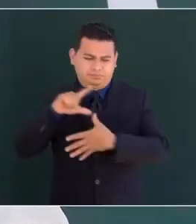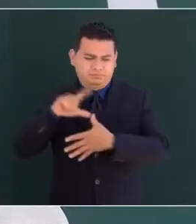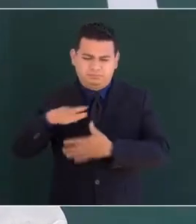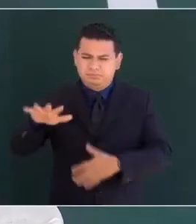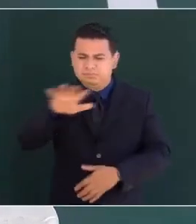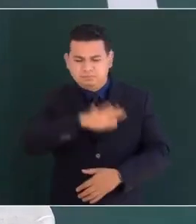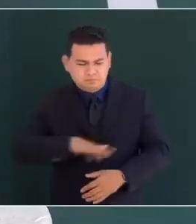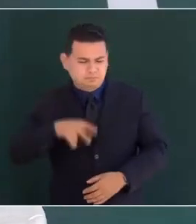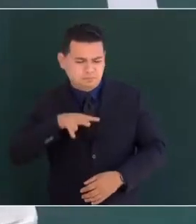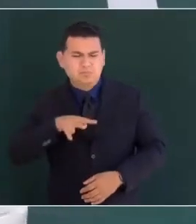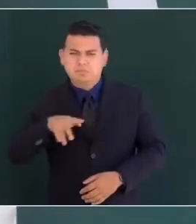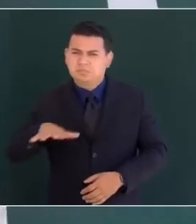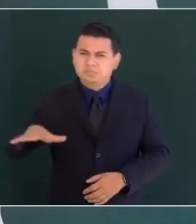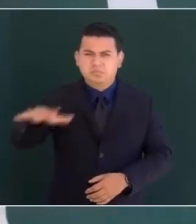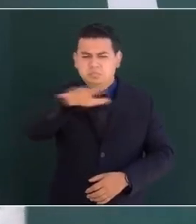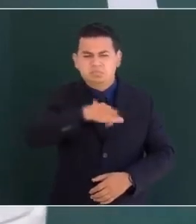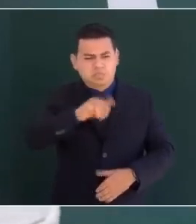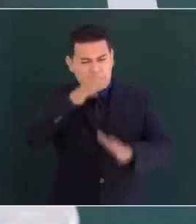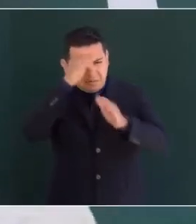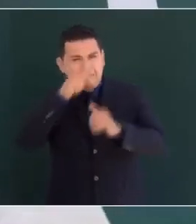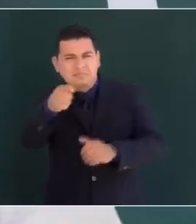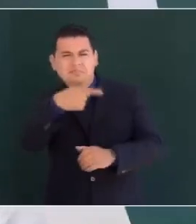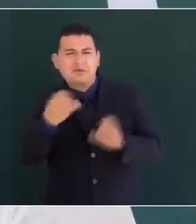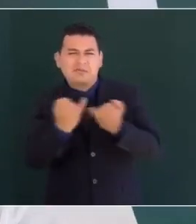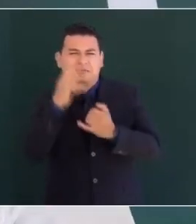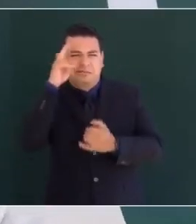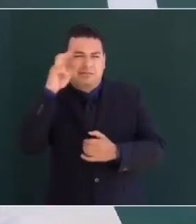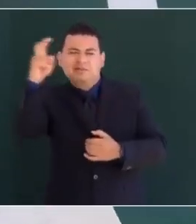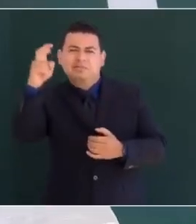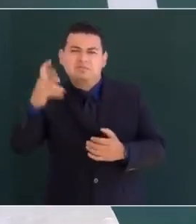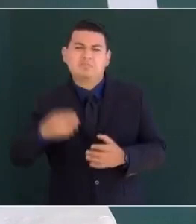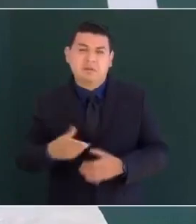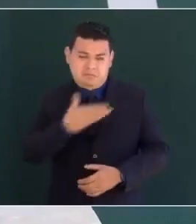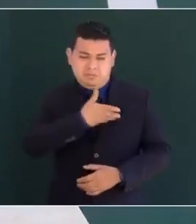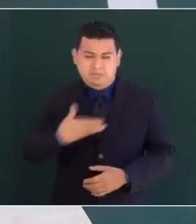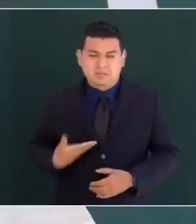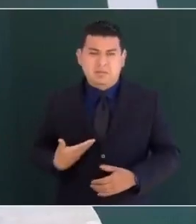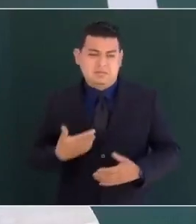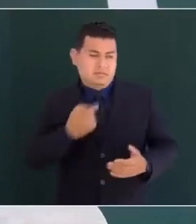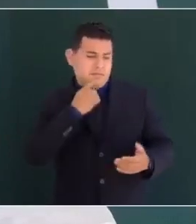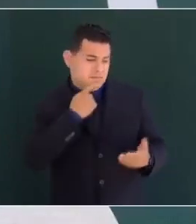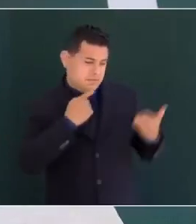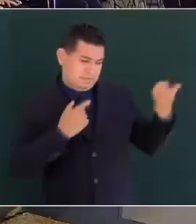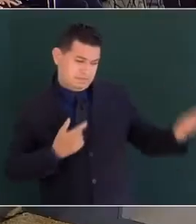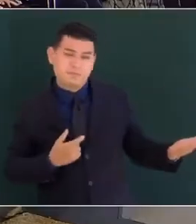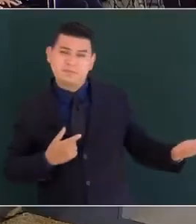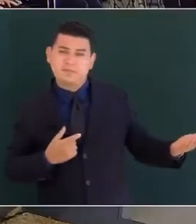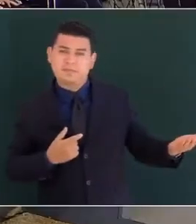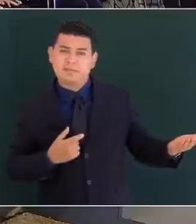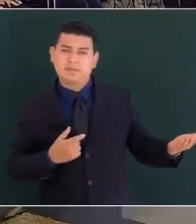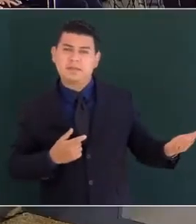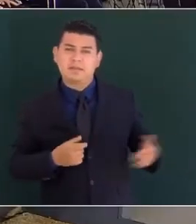Y estoy segura que todos ustedes están de acuerdo conmigo. El presidente Andrés Manuel López Obrador